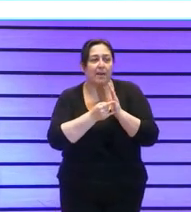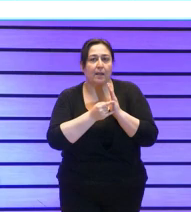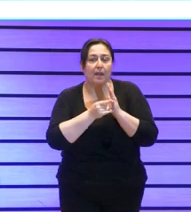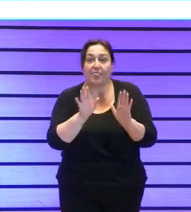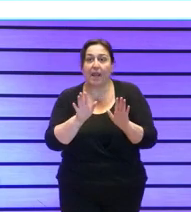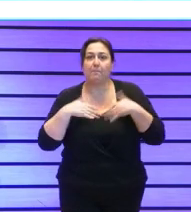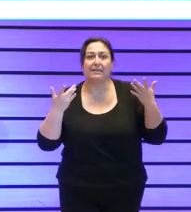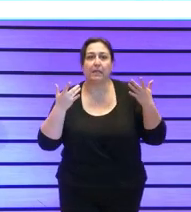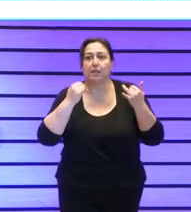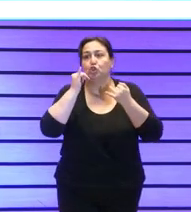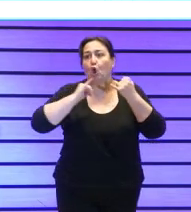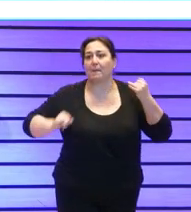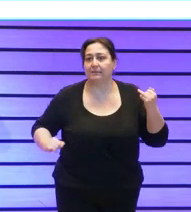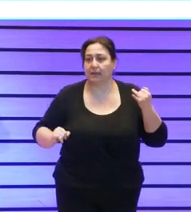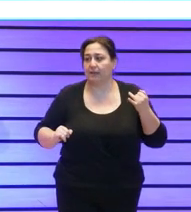tormenta perfecta